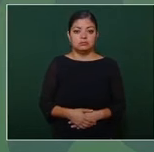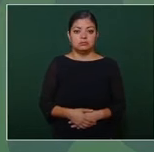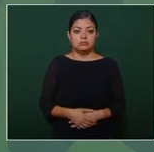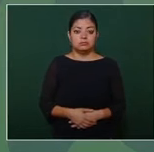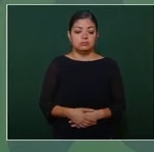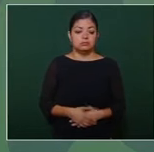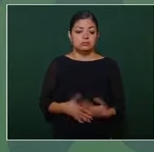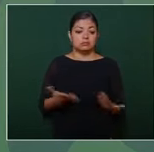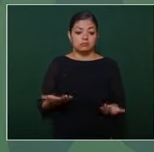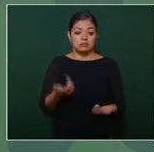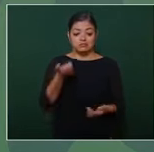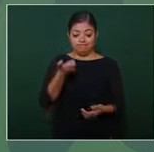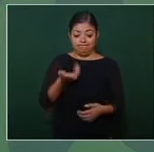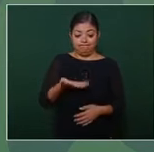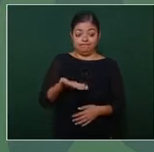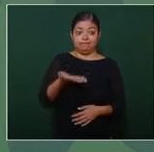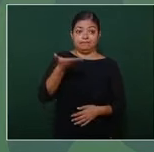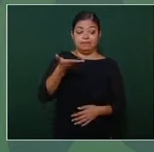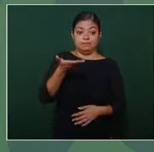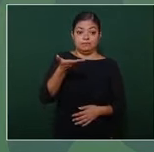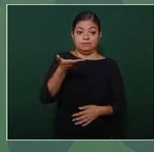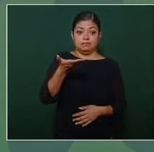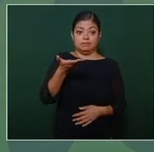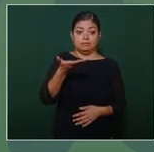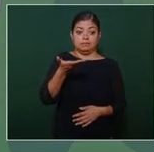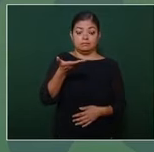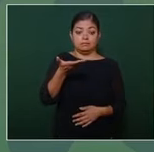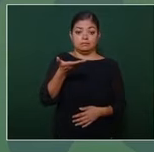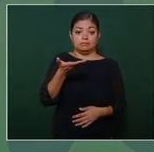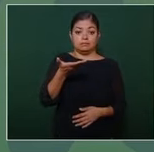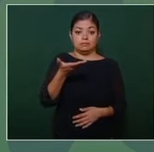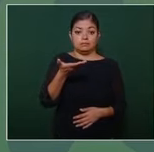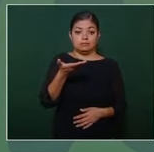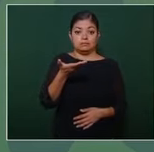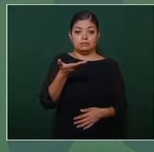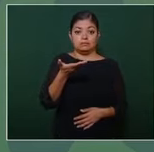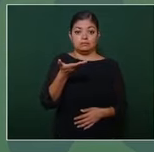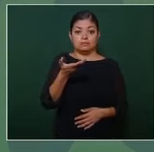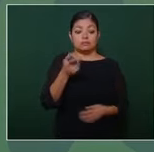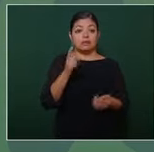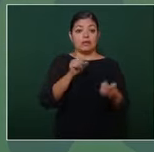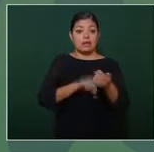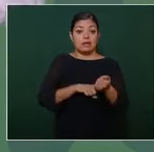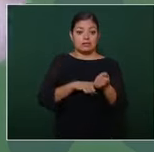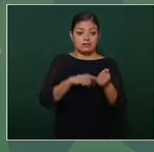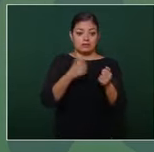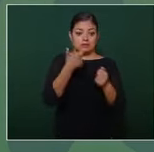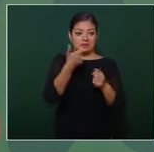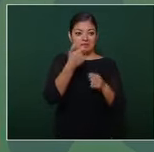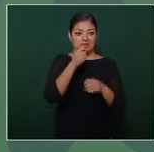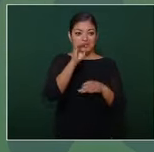el salario se ha incrementado por encima de la inflación